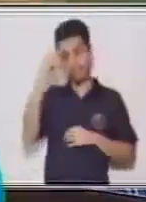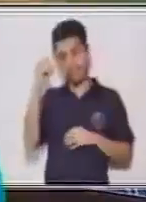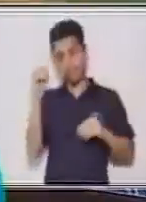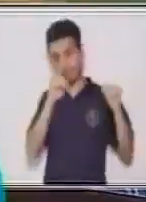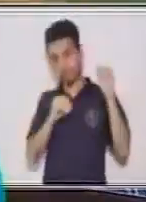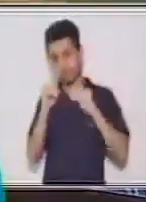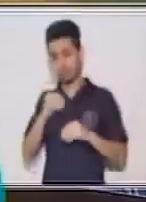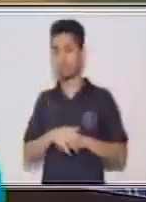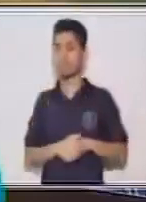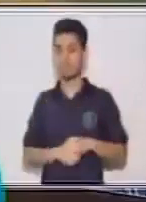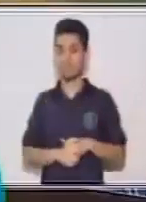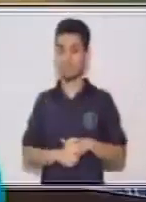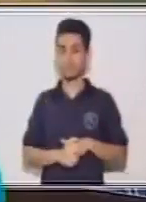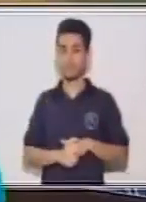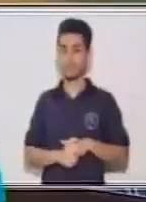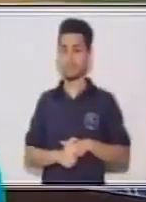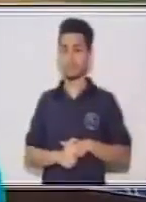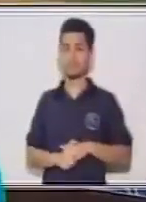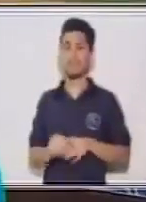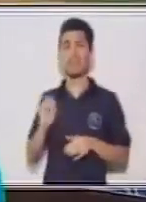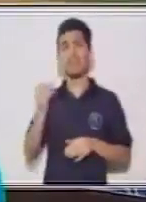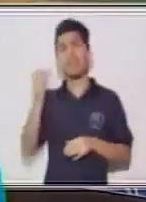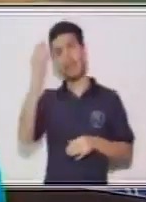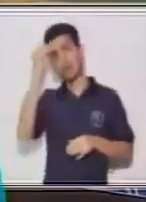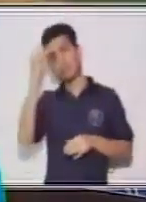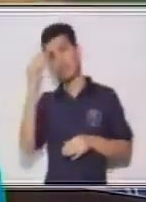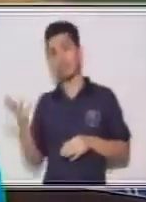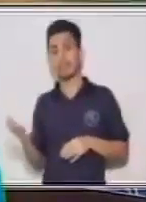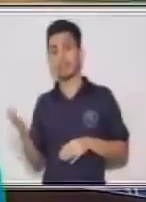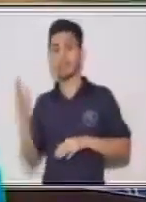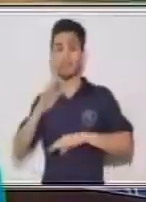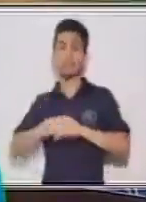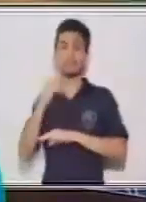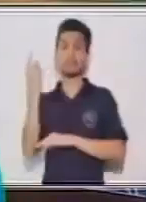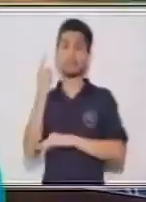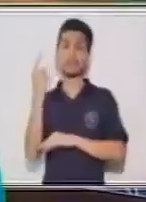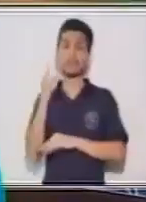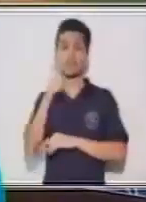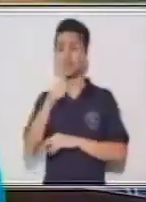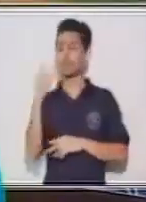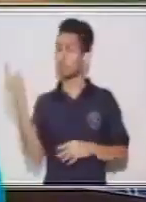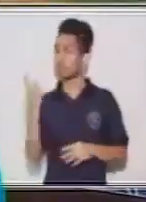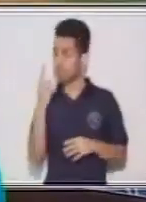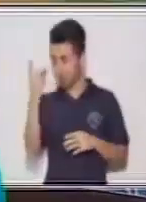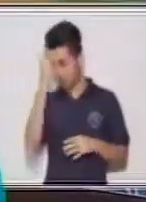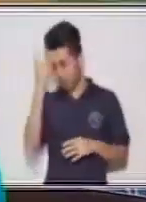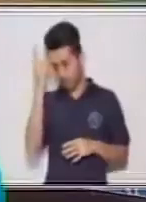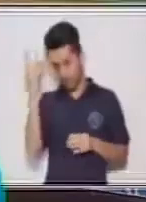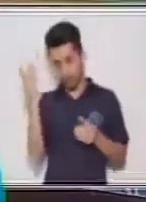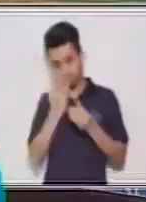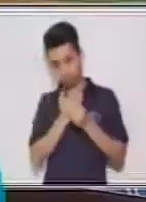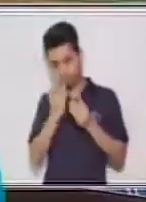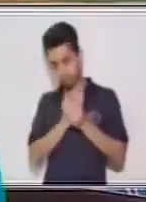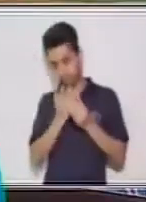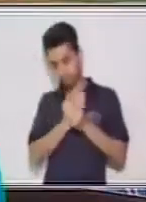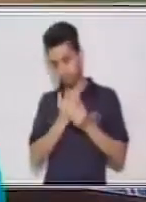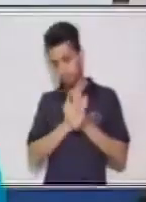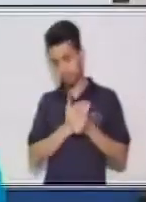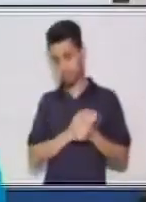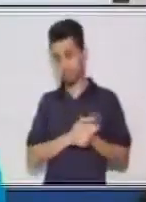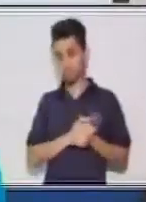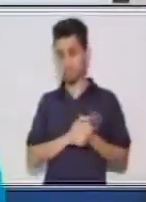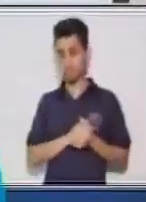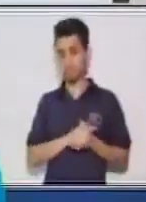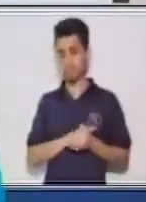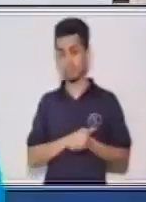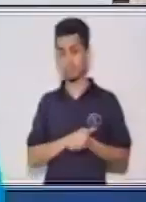aprendizaje. Y no solo eso, que fue lo que aprendiste. Y lo más importante, todos tus ejercicios que realices desde esos ensayos, desde